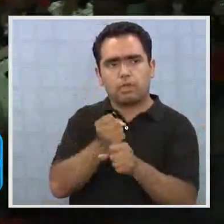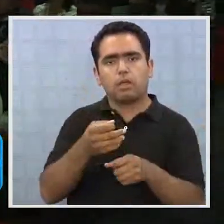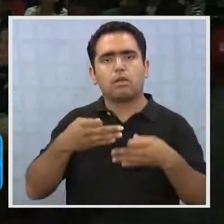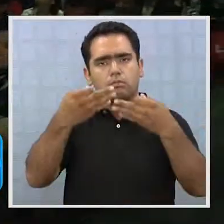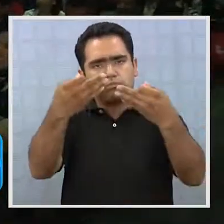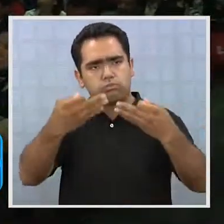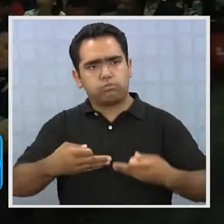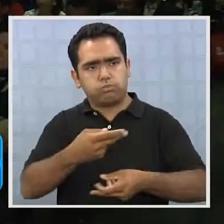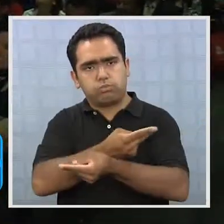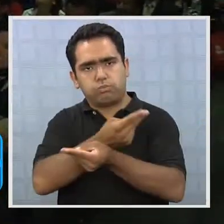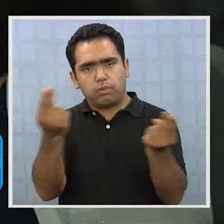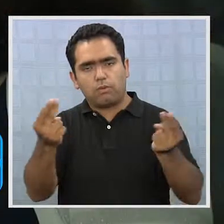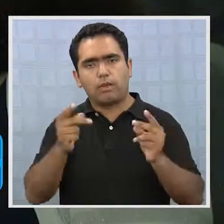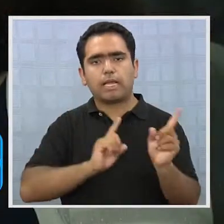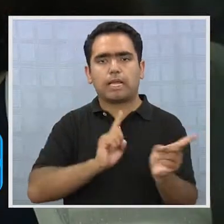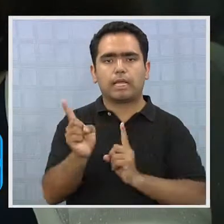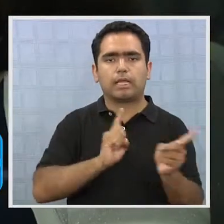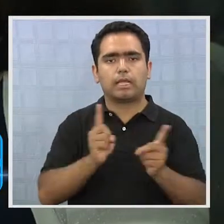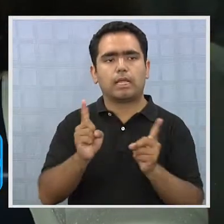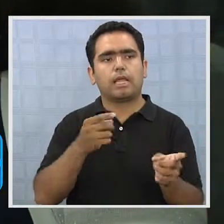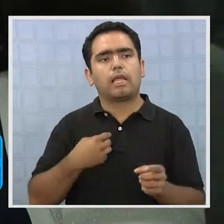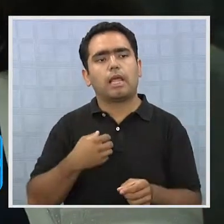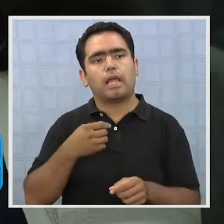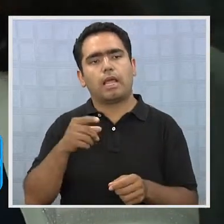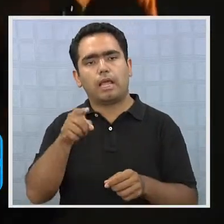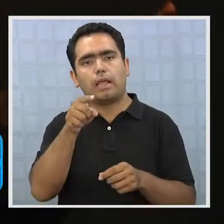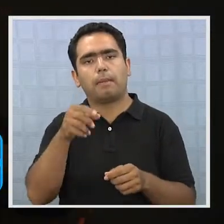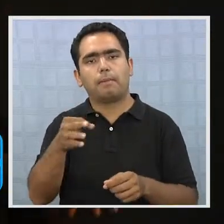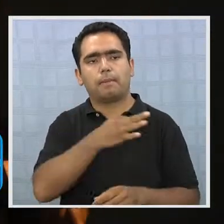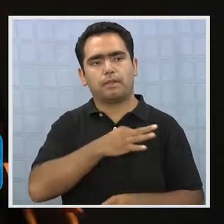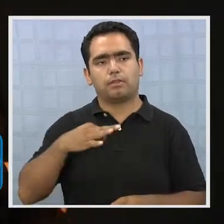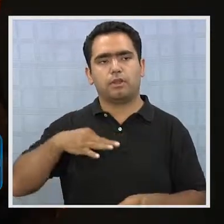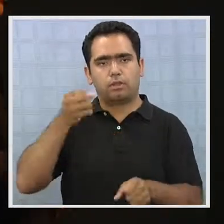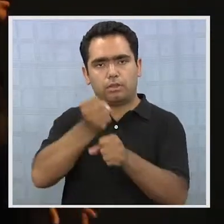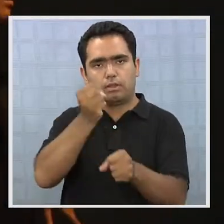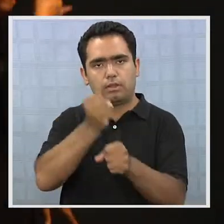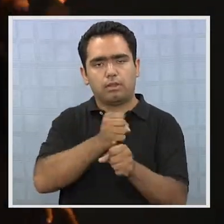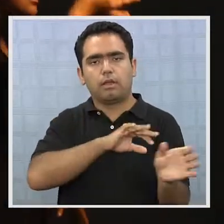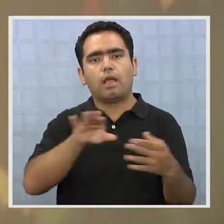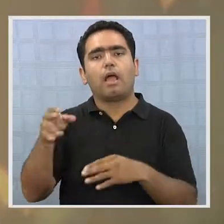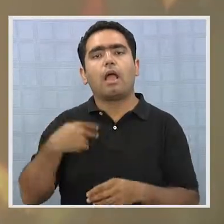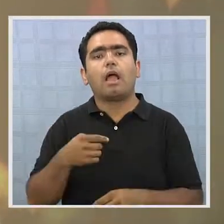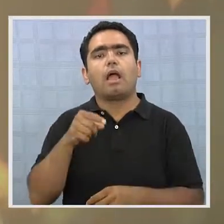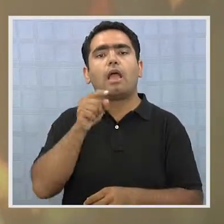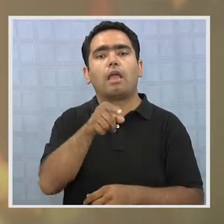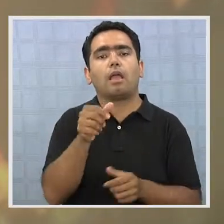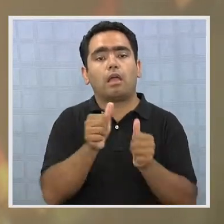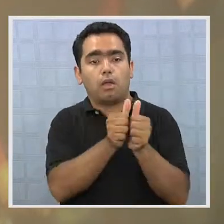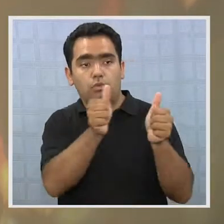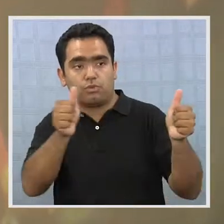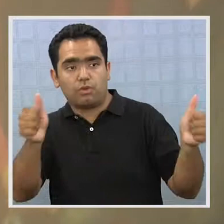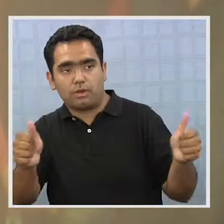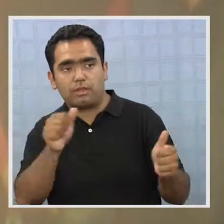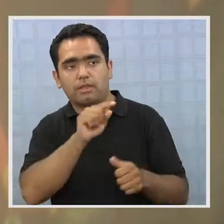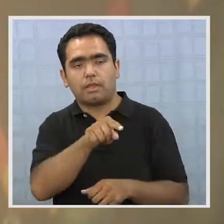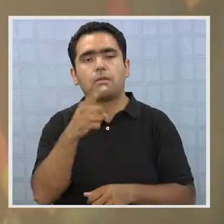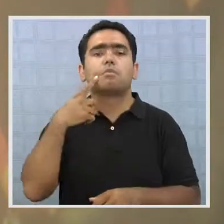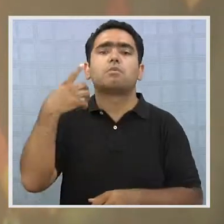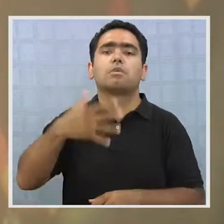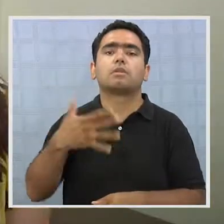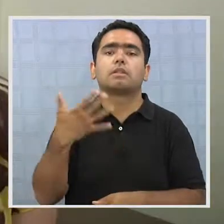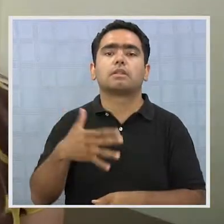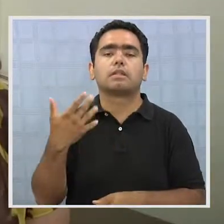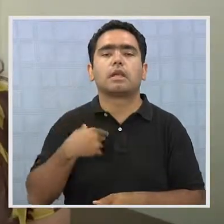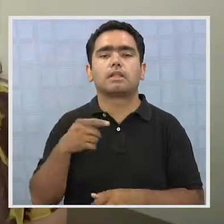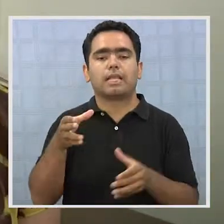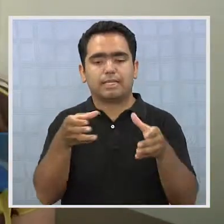cuenta pública de gestión de la Secretaría Regional del Trabajo. Lo que se pretende, que estén las autoridades, la verdad es que a nosotros lo que nos importaba es